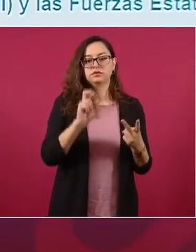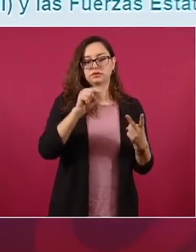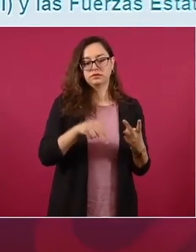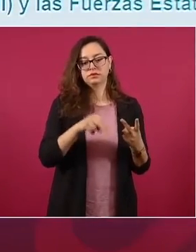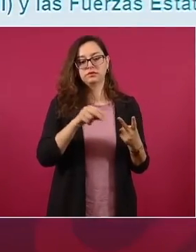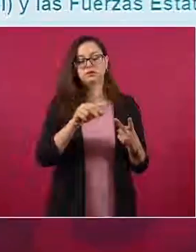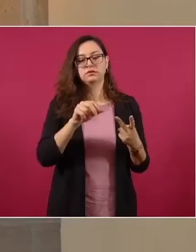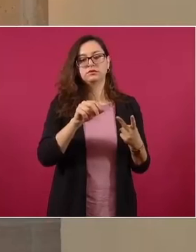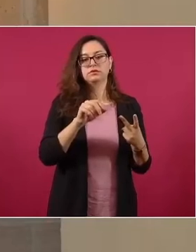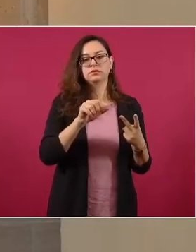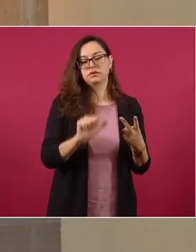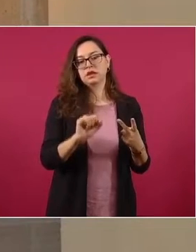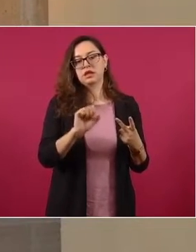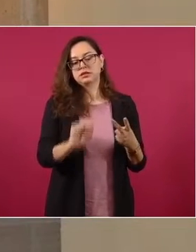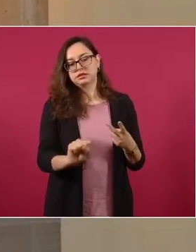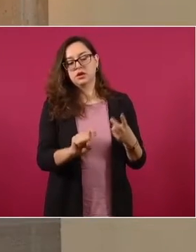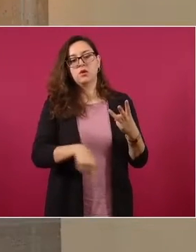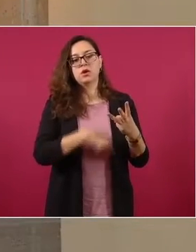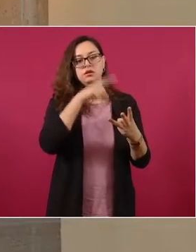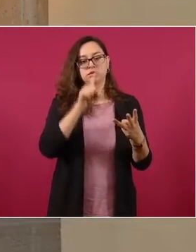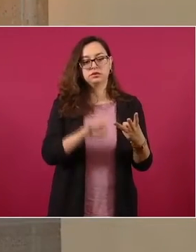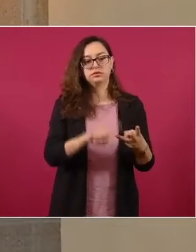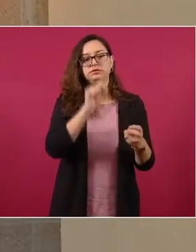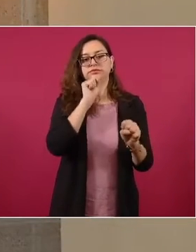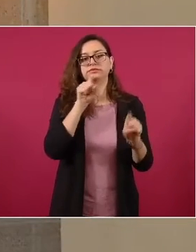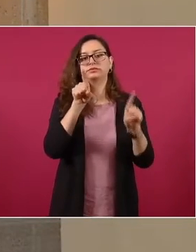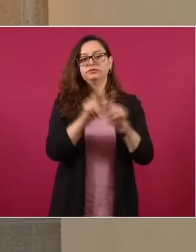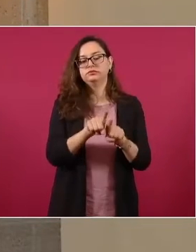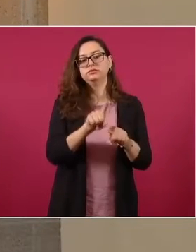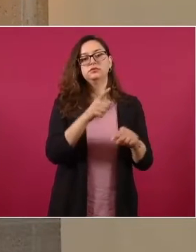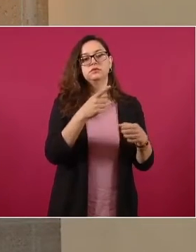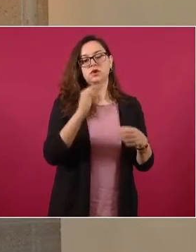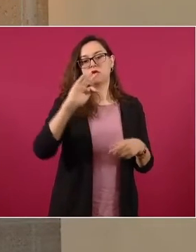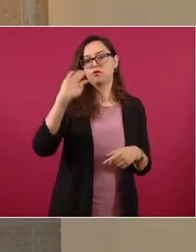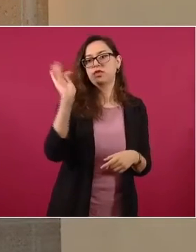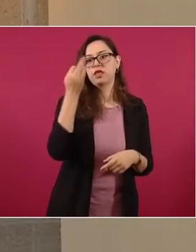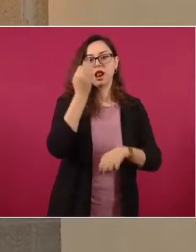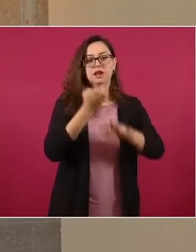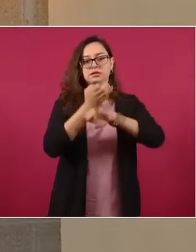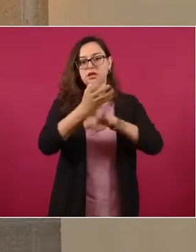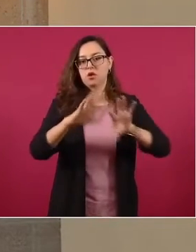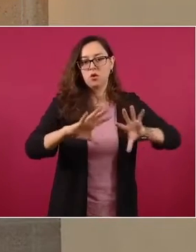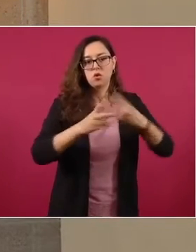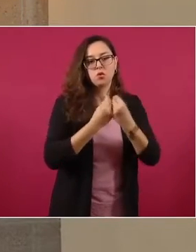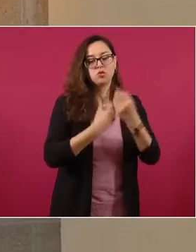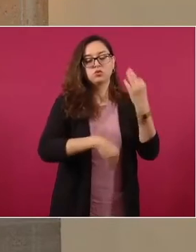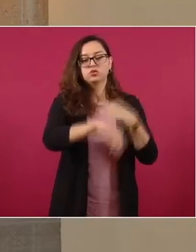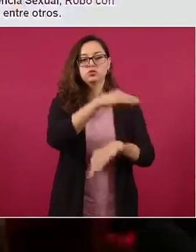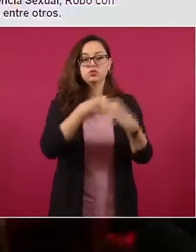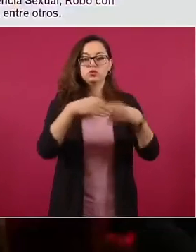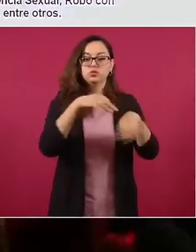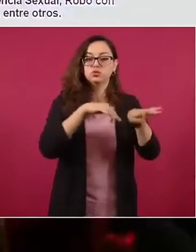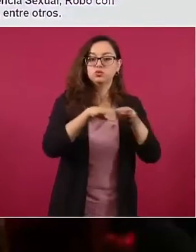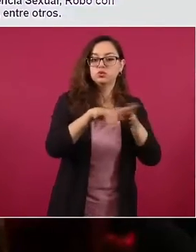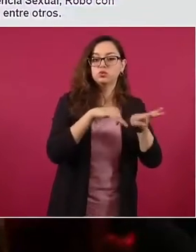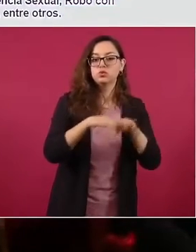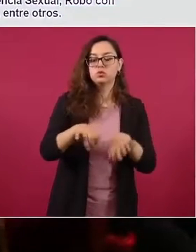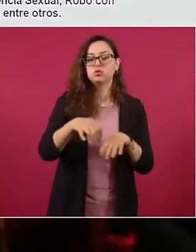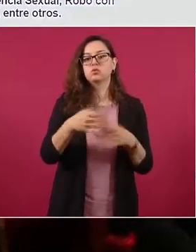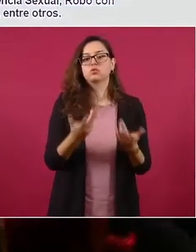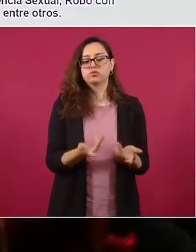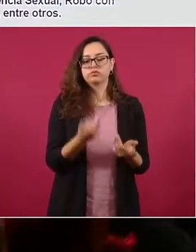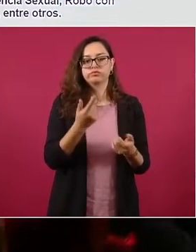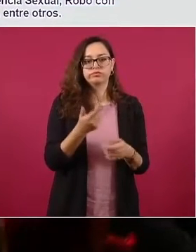Antisecuestros y con apoyo de las diferentes fuerzas federales y estatales, para ejecutar